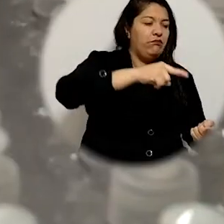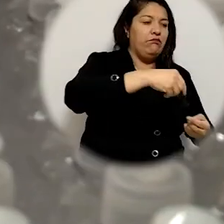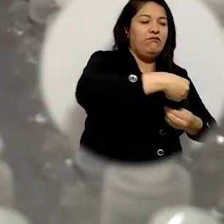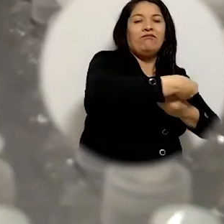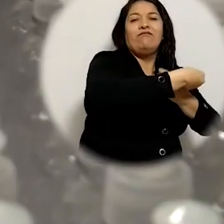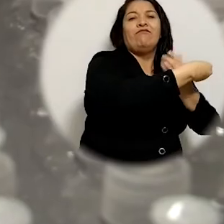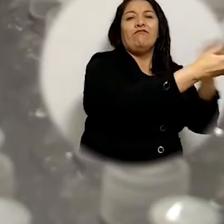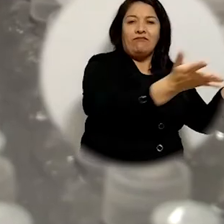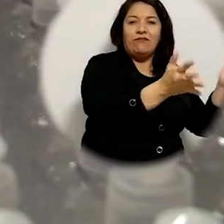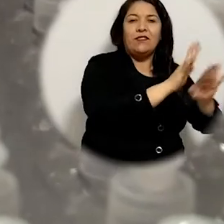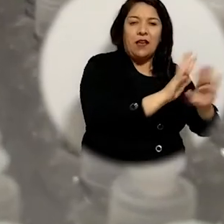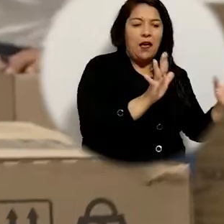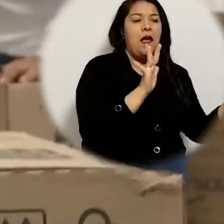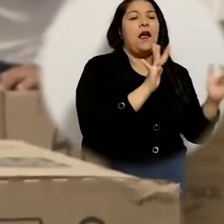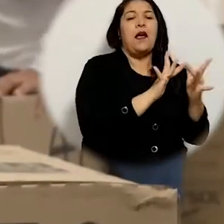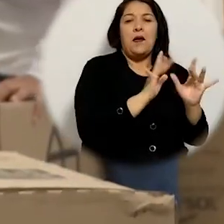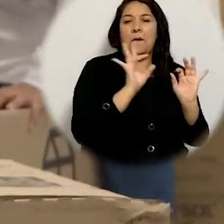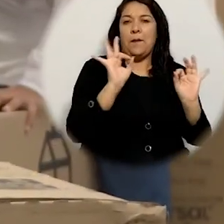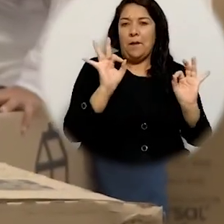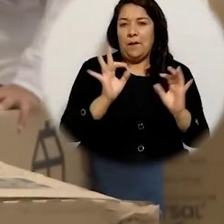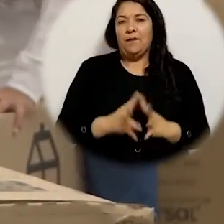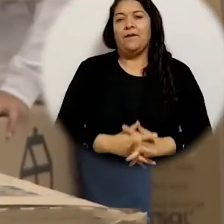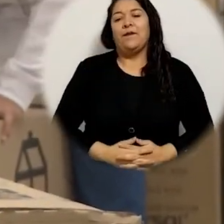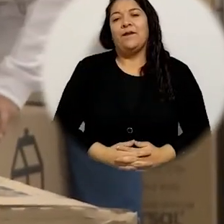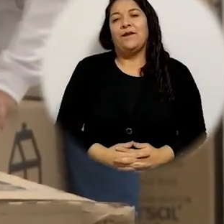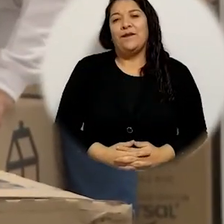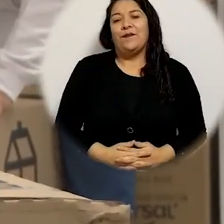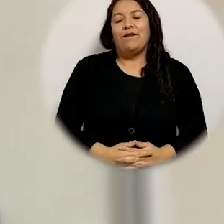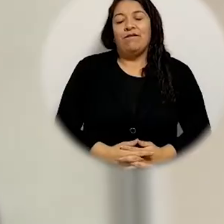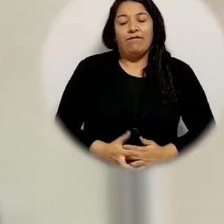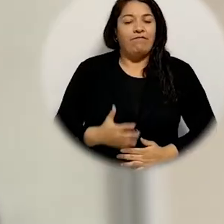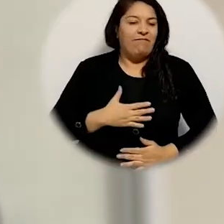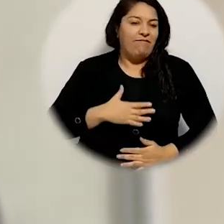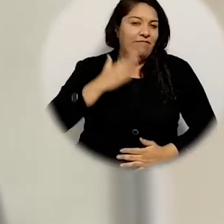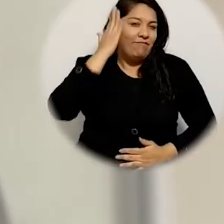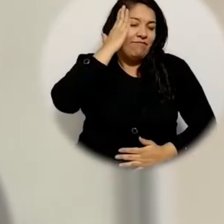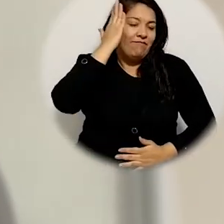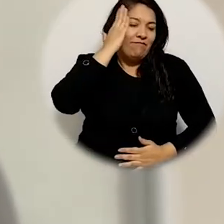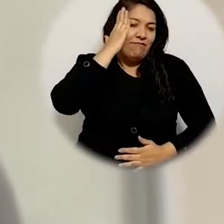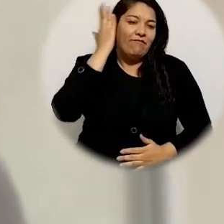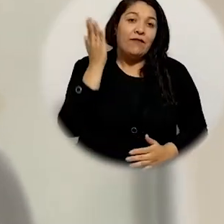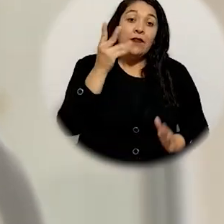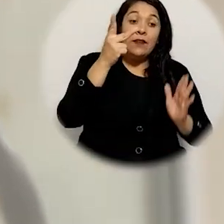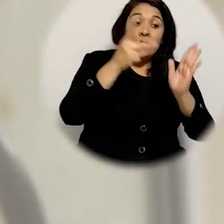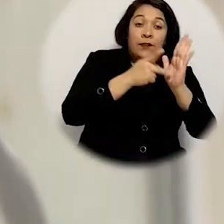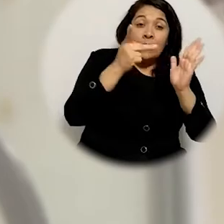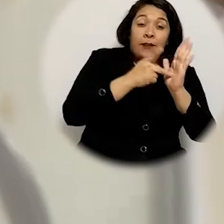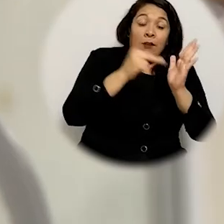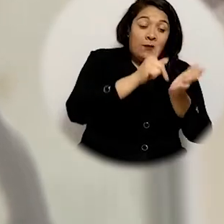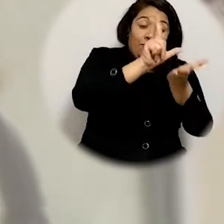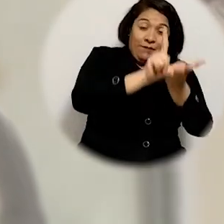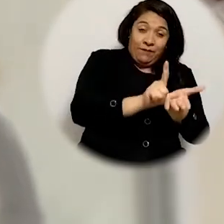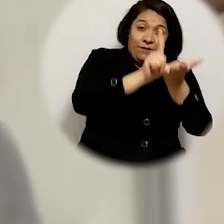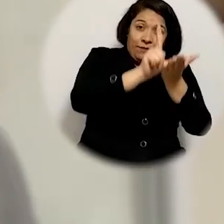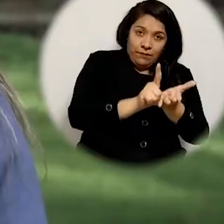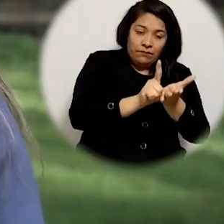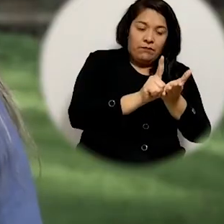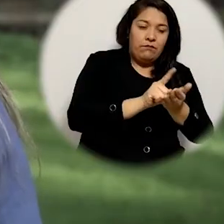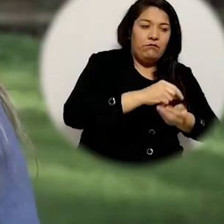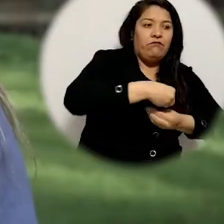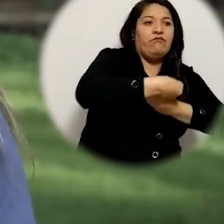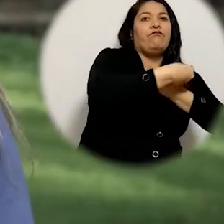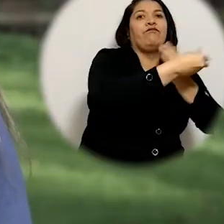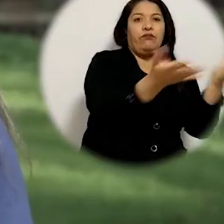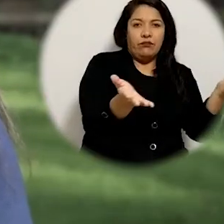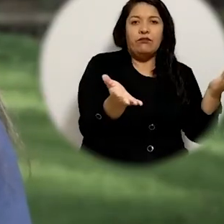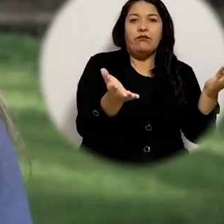fórmula más adecuada y optimizada para este propósito Además nos permitieron entregar 2.000 litros